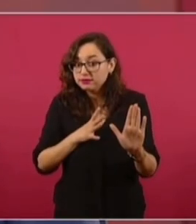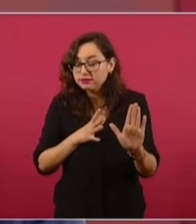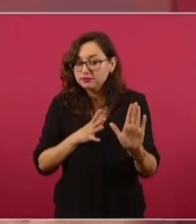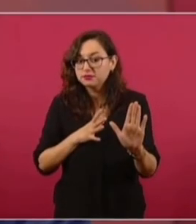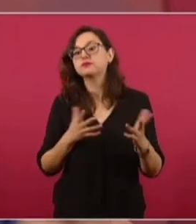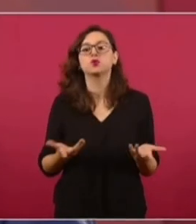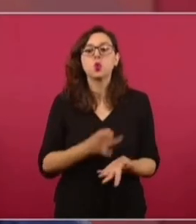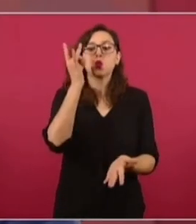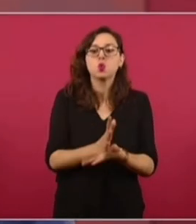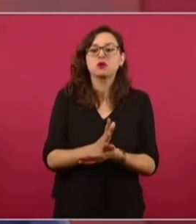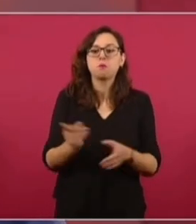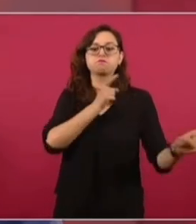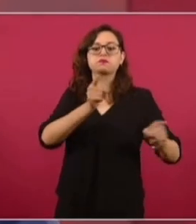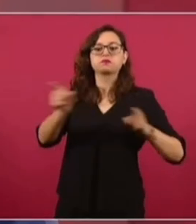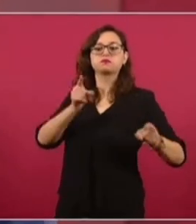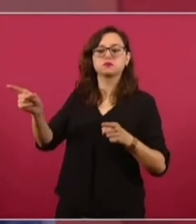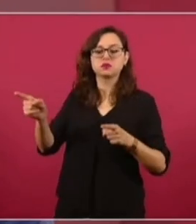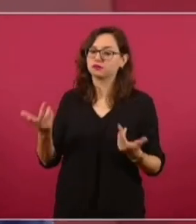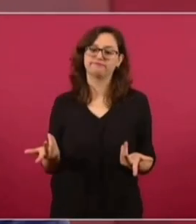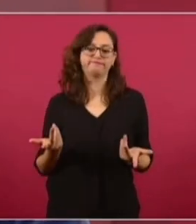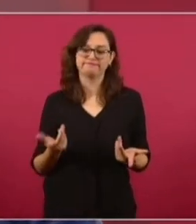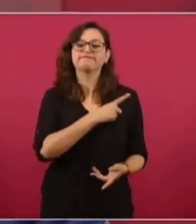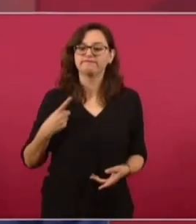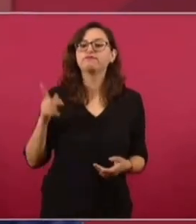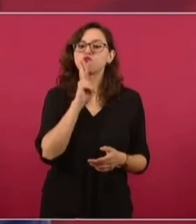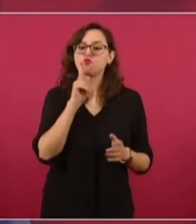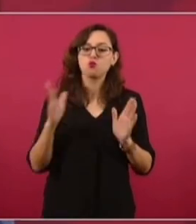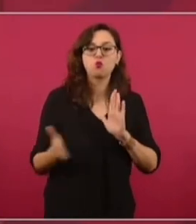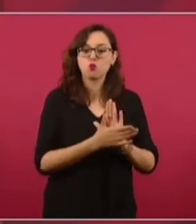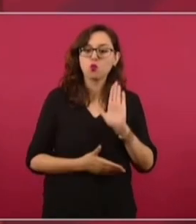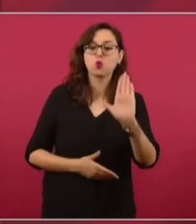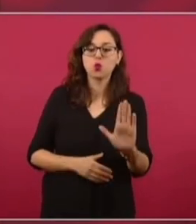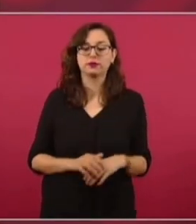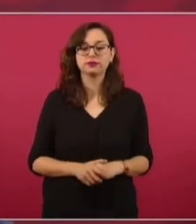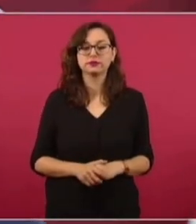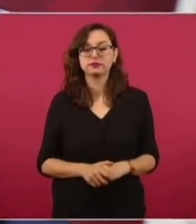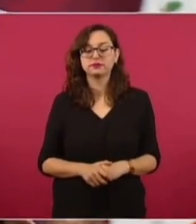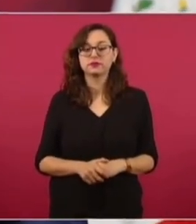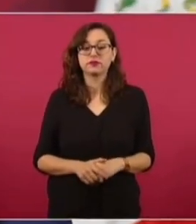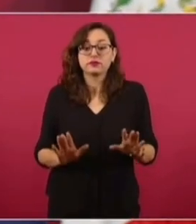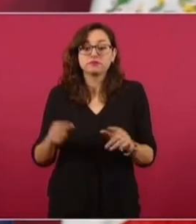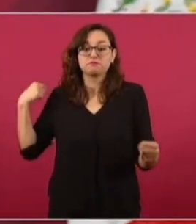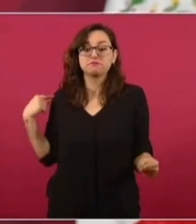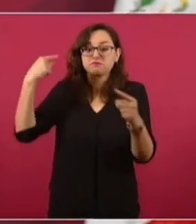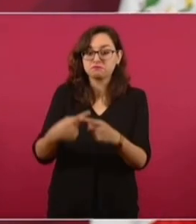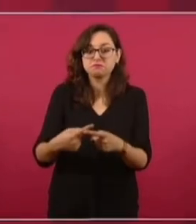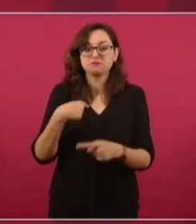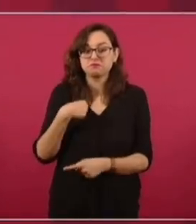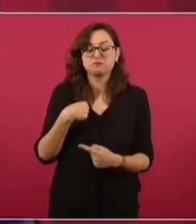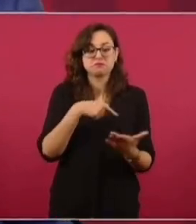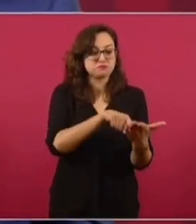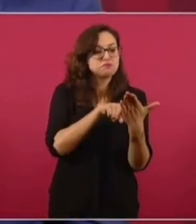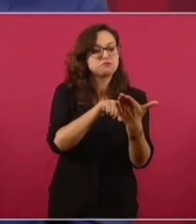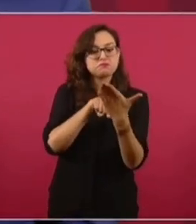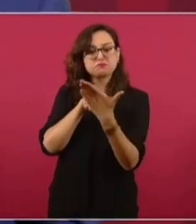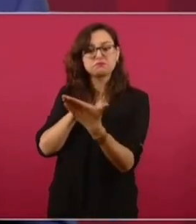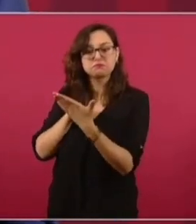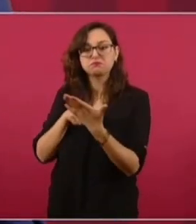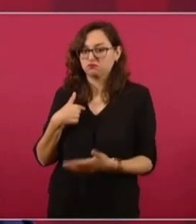no es denunciar por denunciar. Entonces, hasta lo que yo tengo conocimiento y no soy